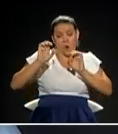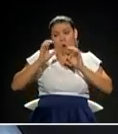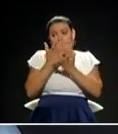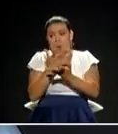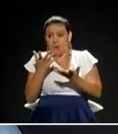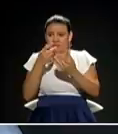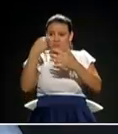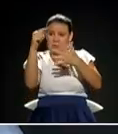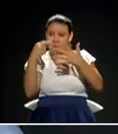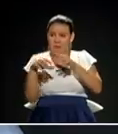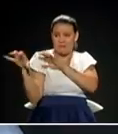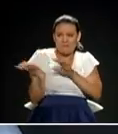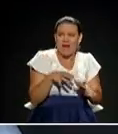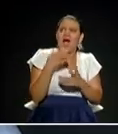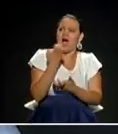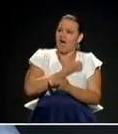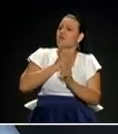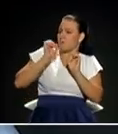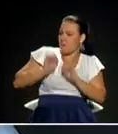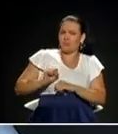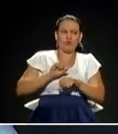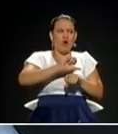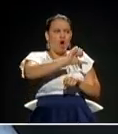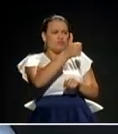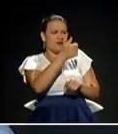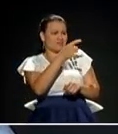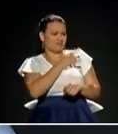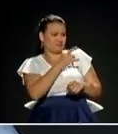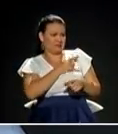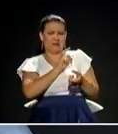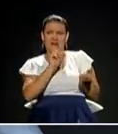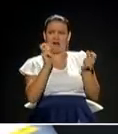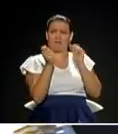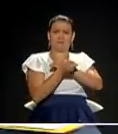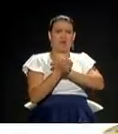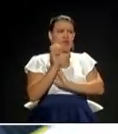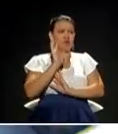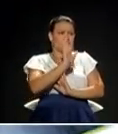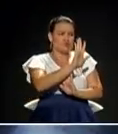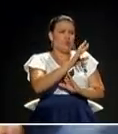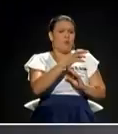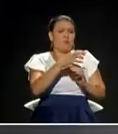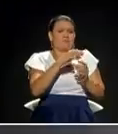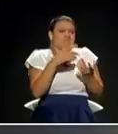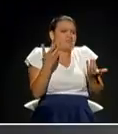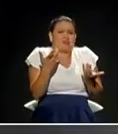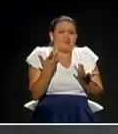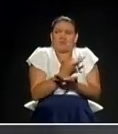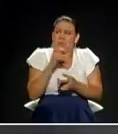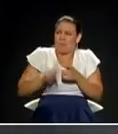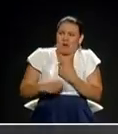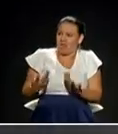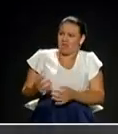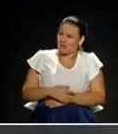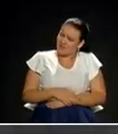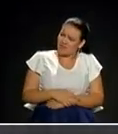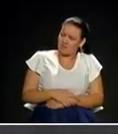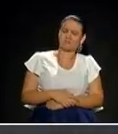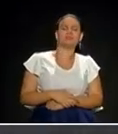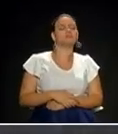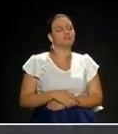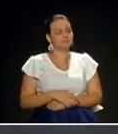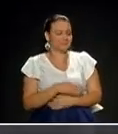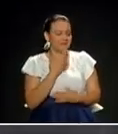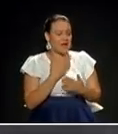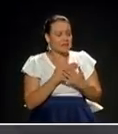cosas que no puede hacer. Entonces la pregunta es, ¿cómo vas a cambiar el currículo de las universidades de Medellín? Esa es una excelente pregunta. Nosotros hemos dicho que la